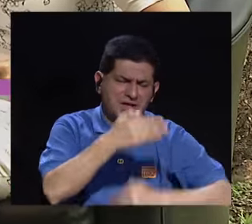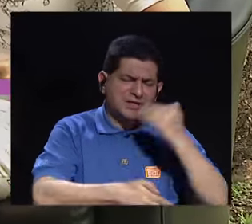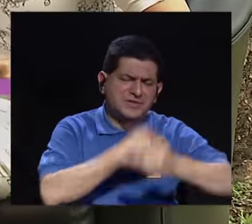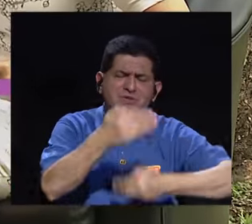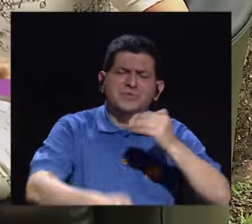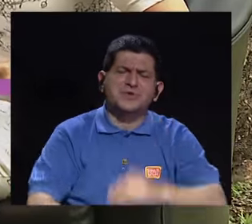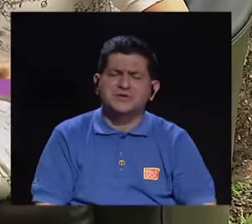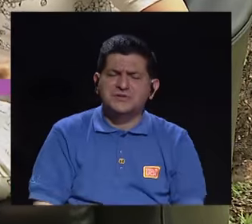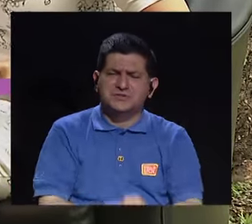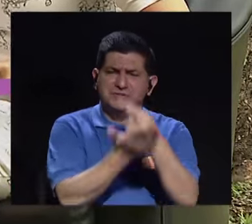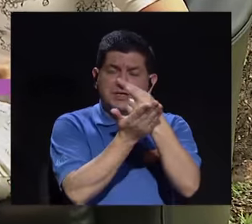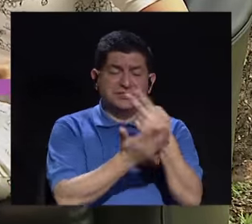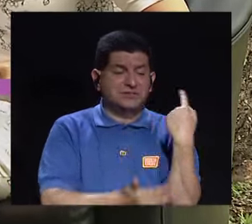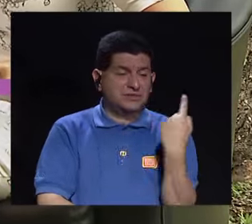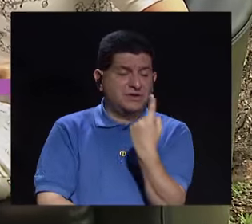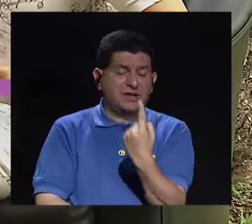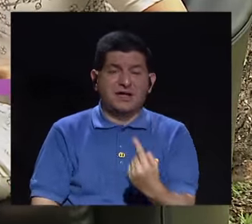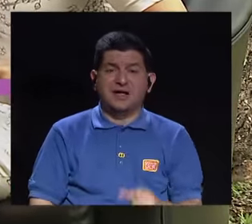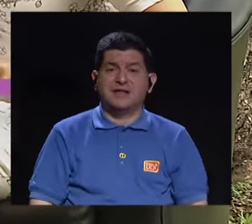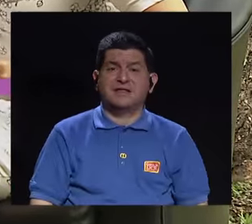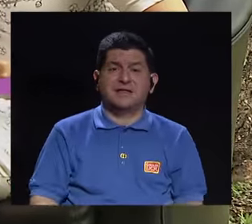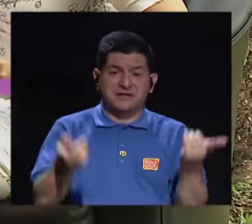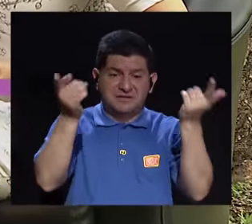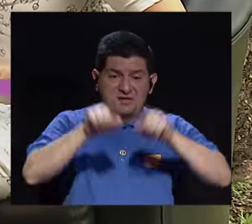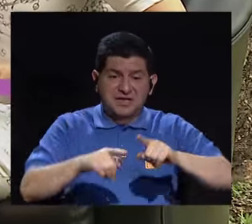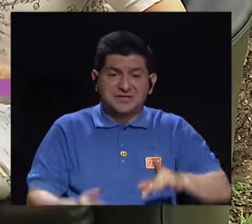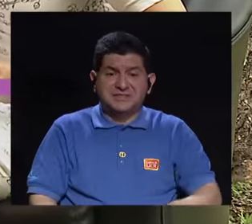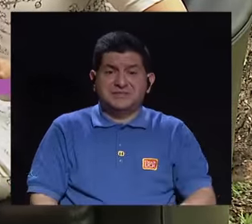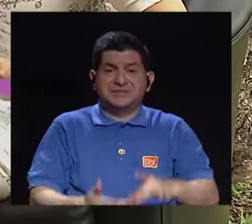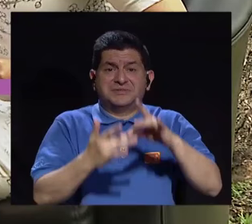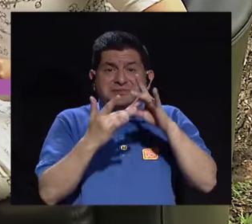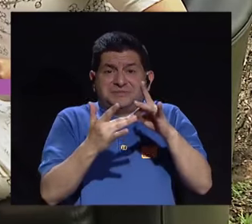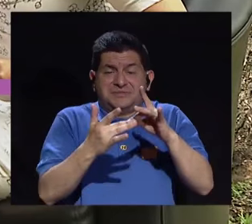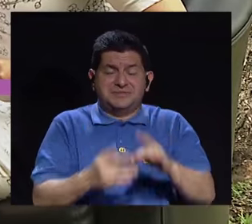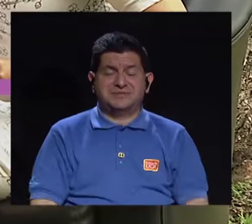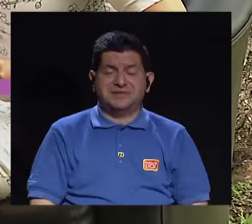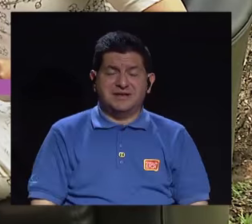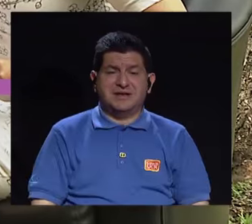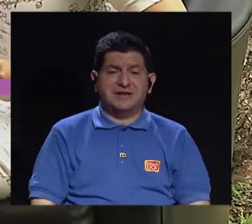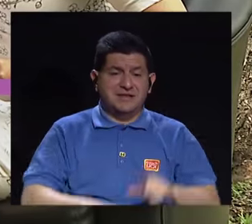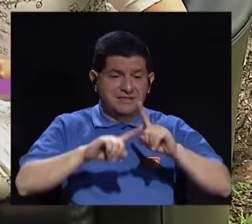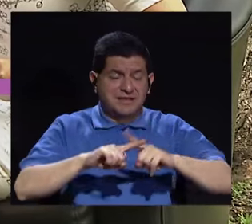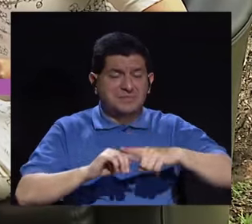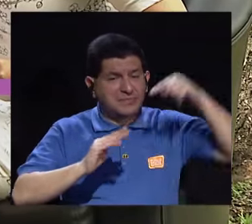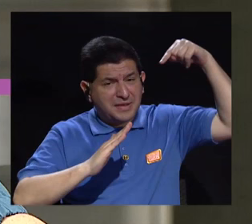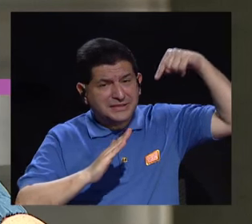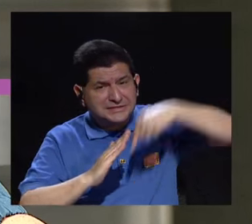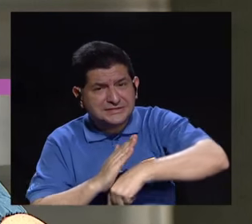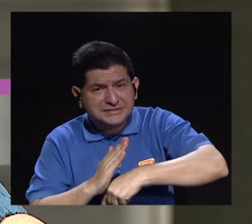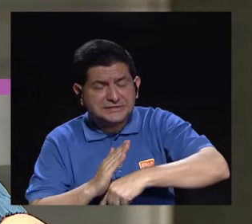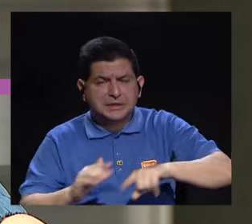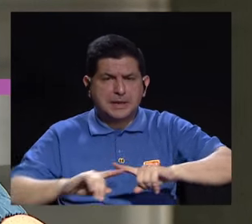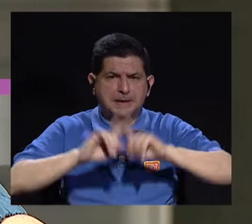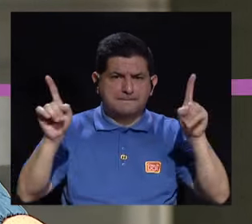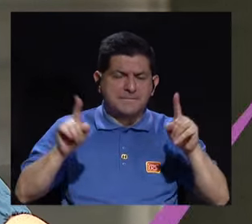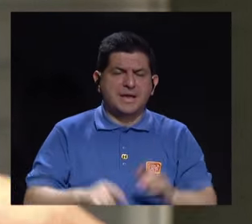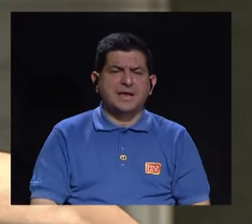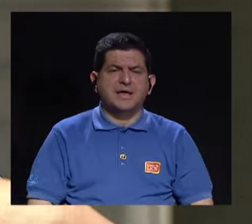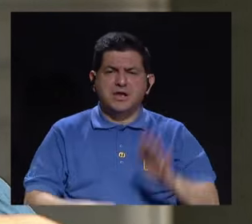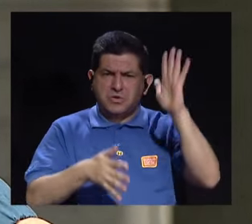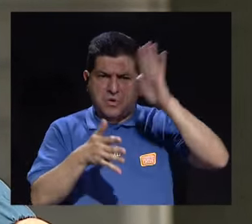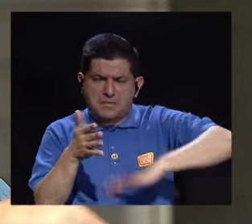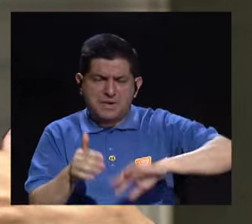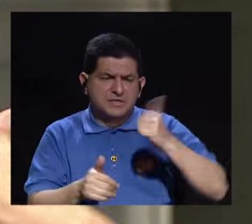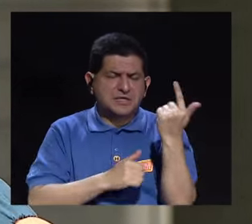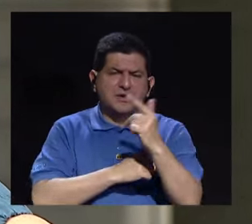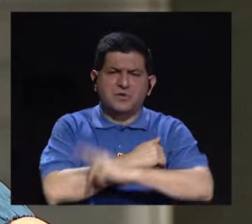proceso de Depende, siempre cada caso es único y tiene que ver con la gravedad del caso, pero sí diríamos que, por lo menos en